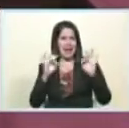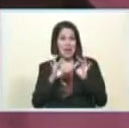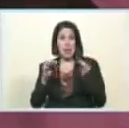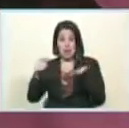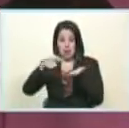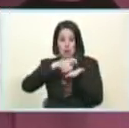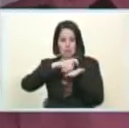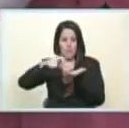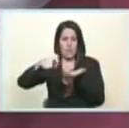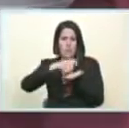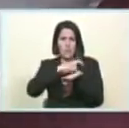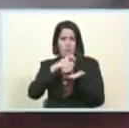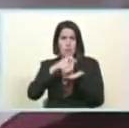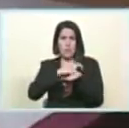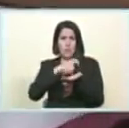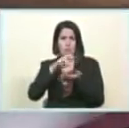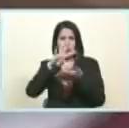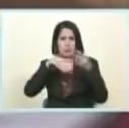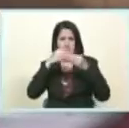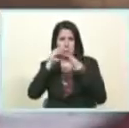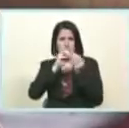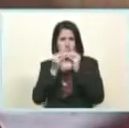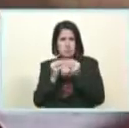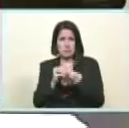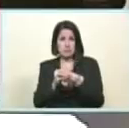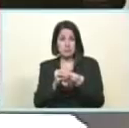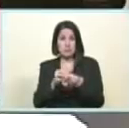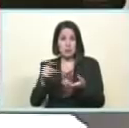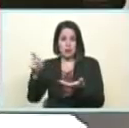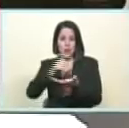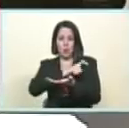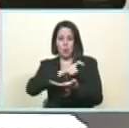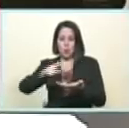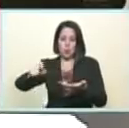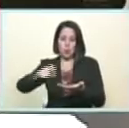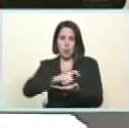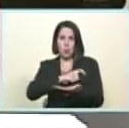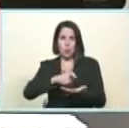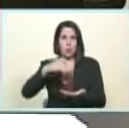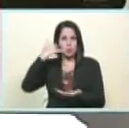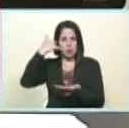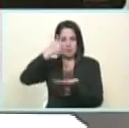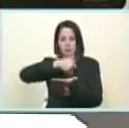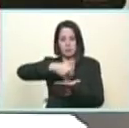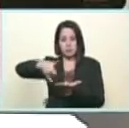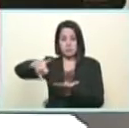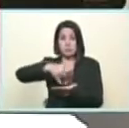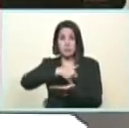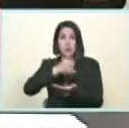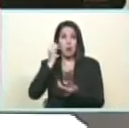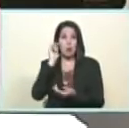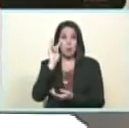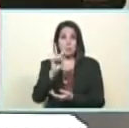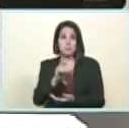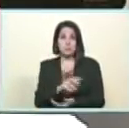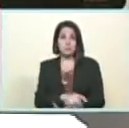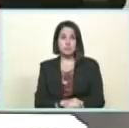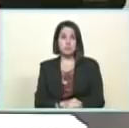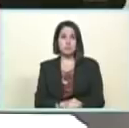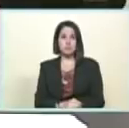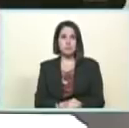QR atención coronel marquez atención a través del código QR